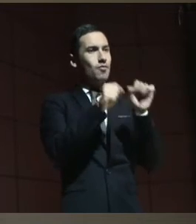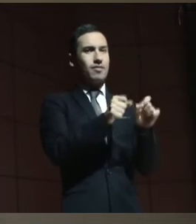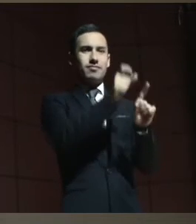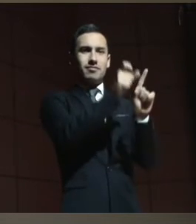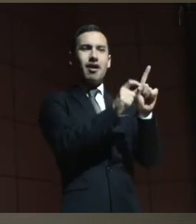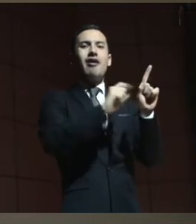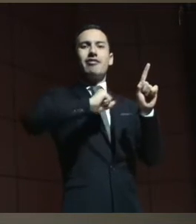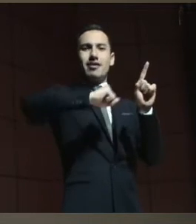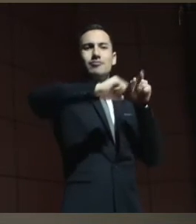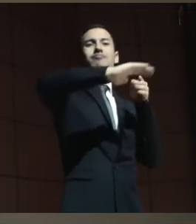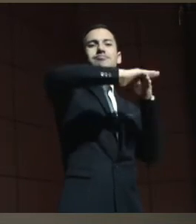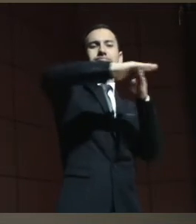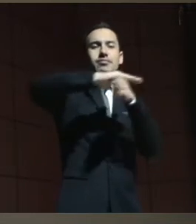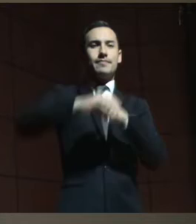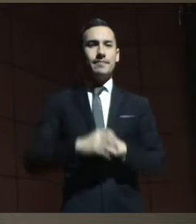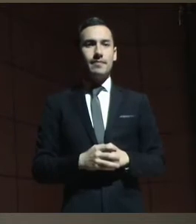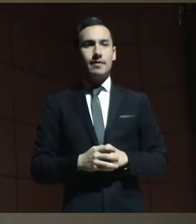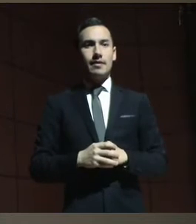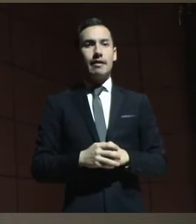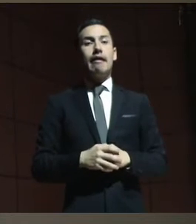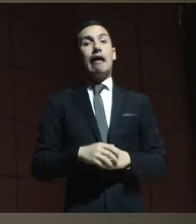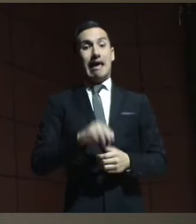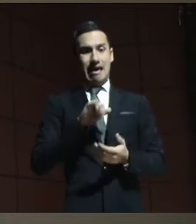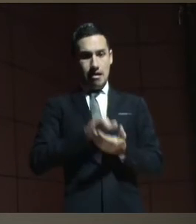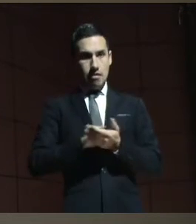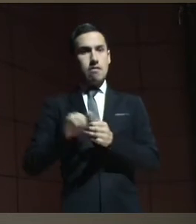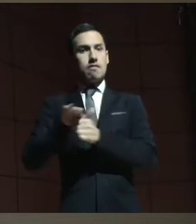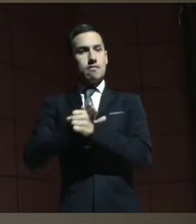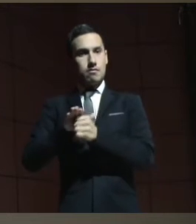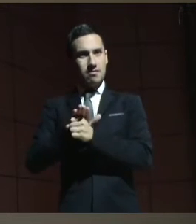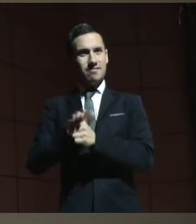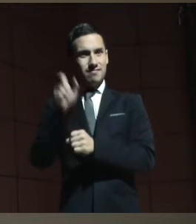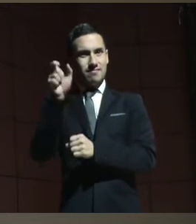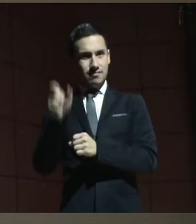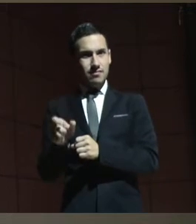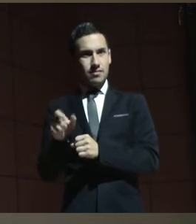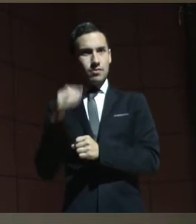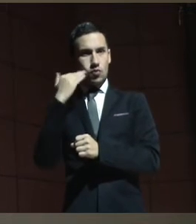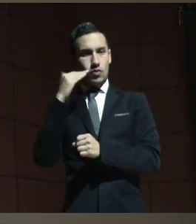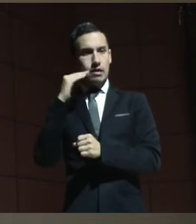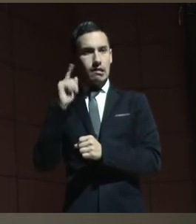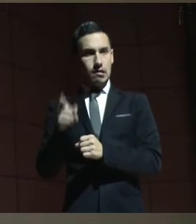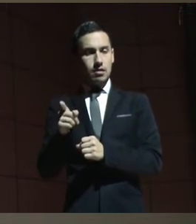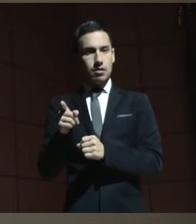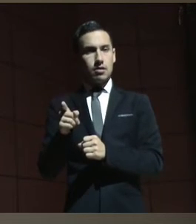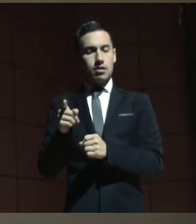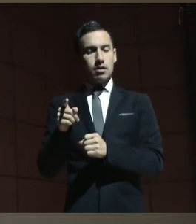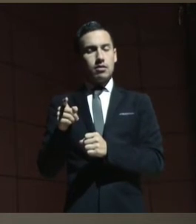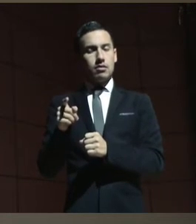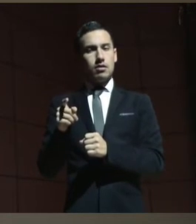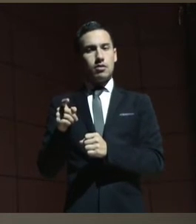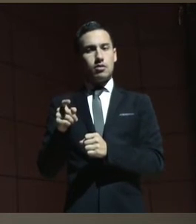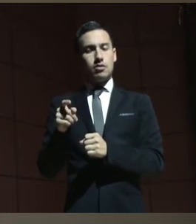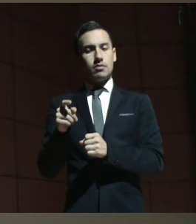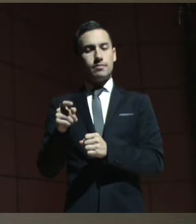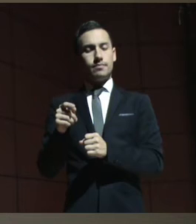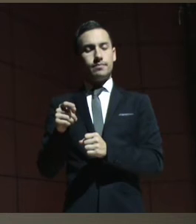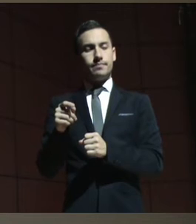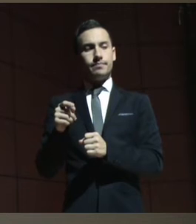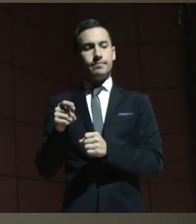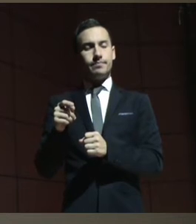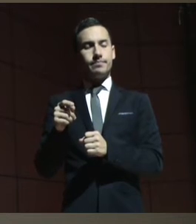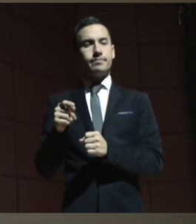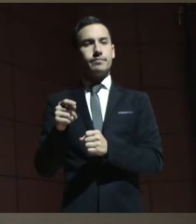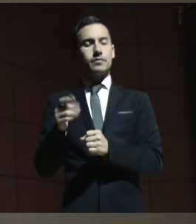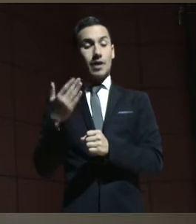fue lo que me posibilitó en el caso particular tomar decisiones como jueza cuando